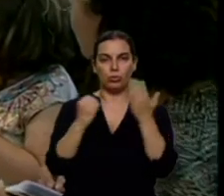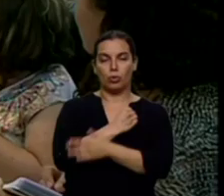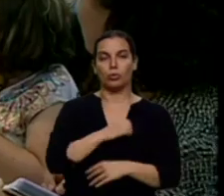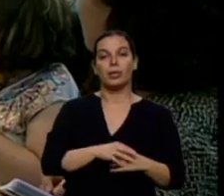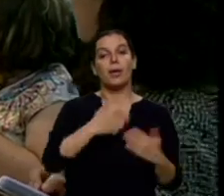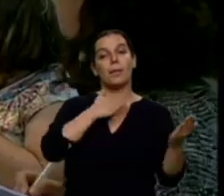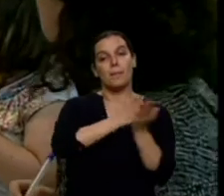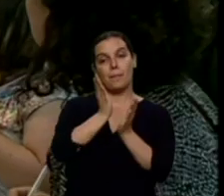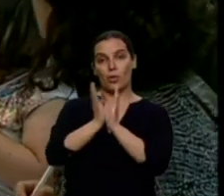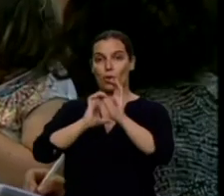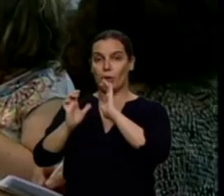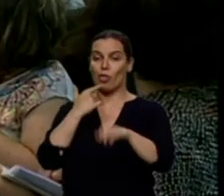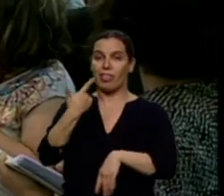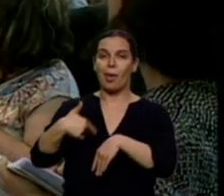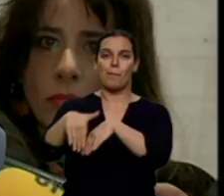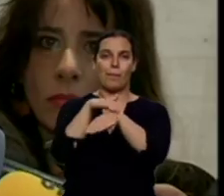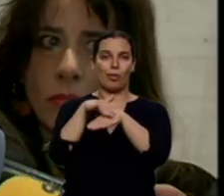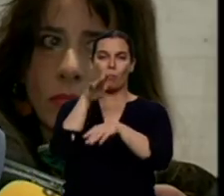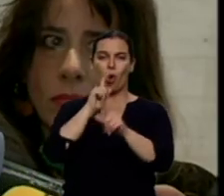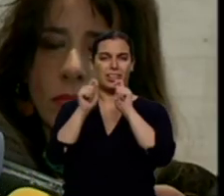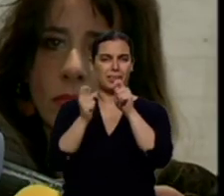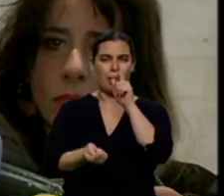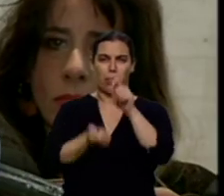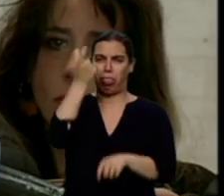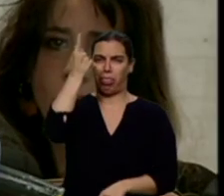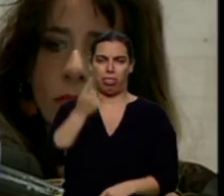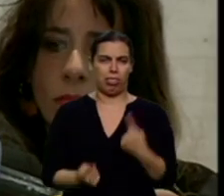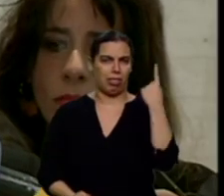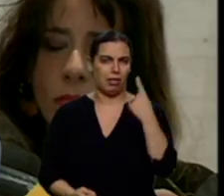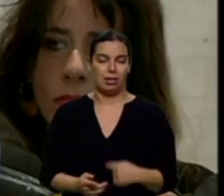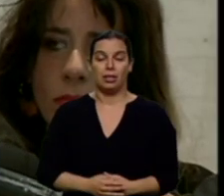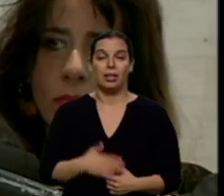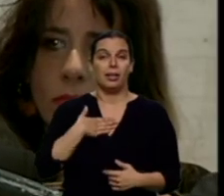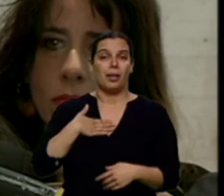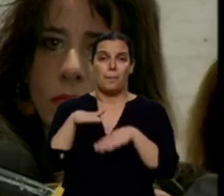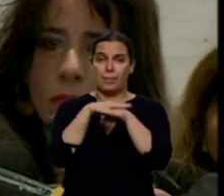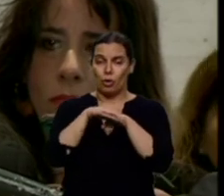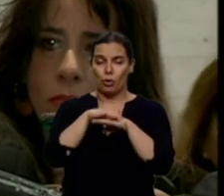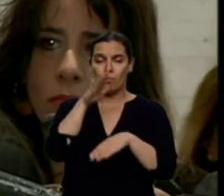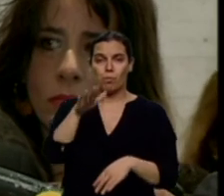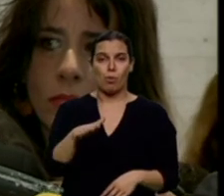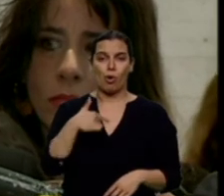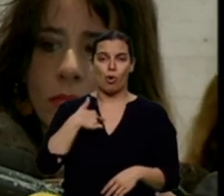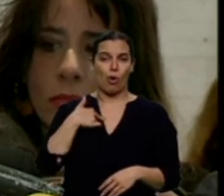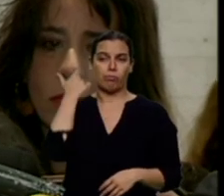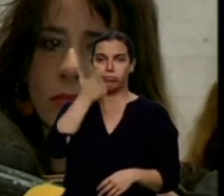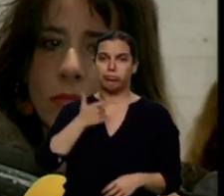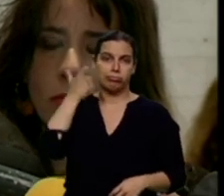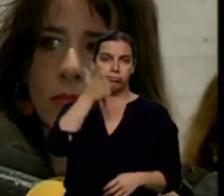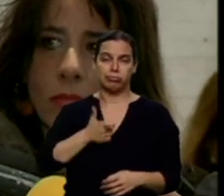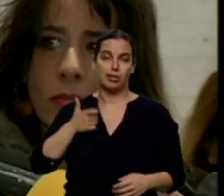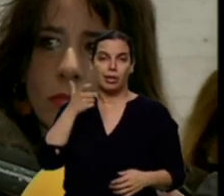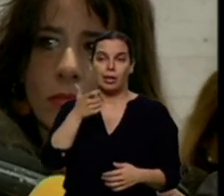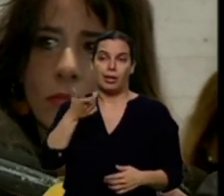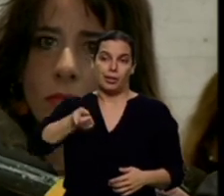que ha pedido perdón por sus contadas entrevistas. De perdón por haber tenido durante mucho tiempo que aguantar las